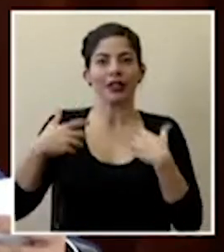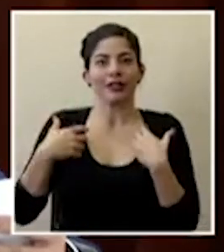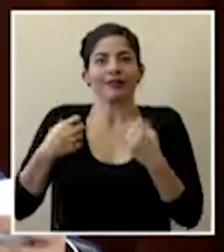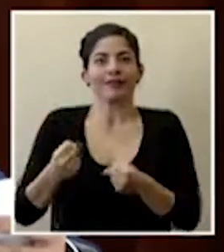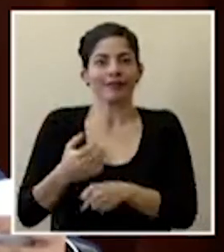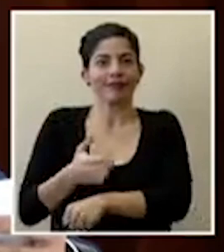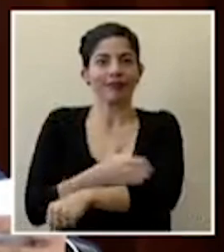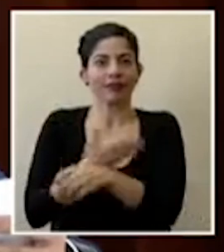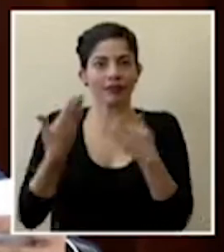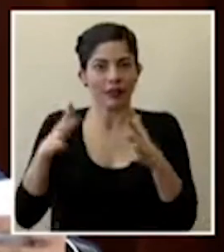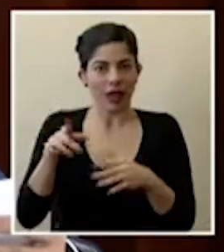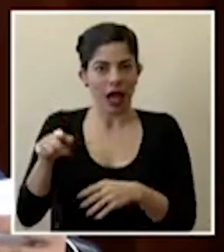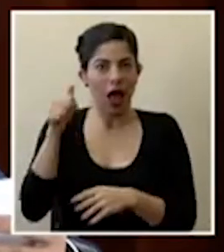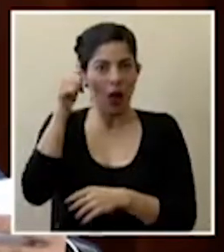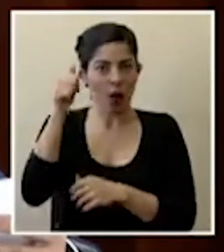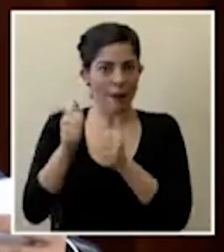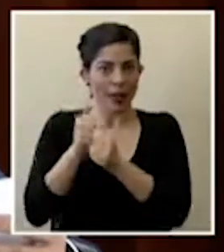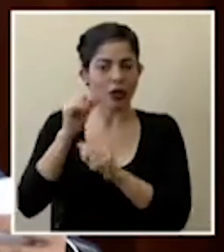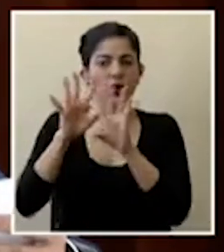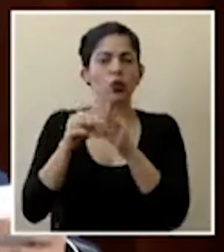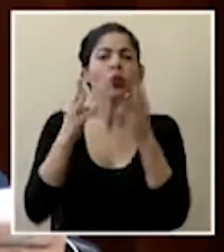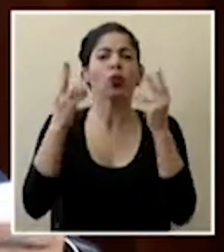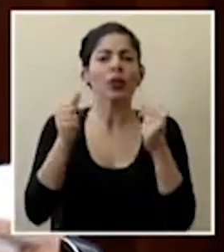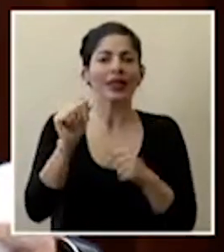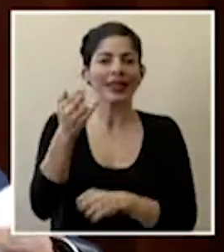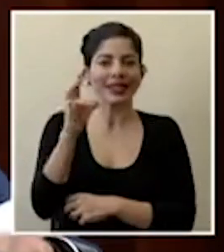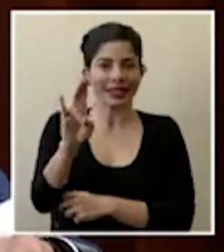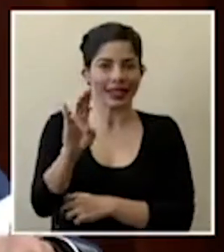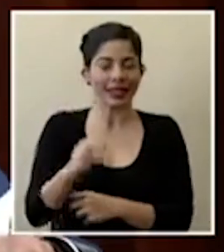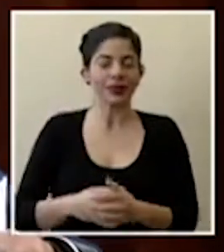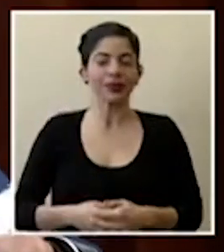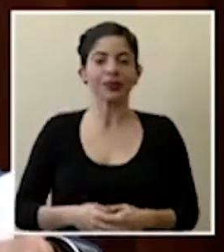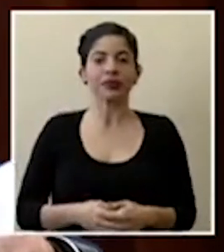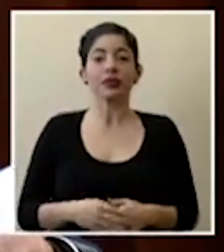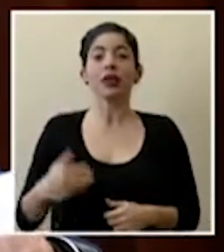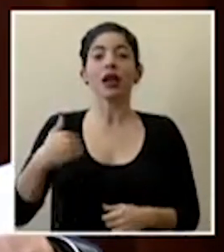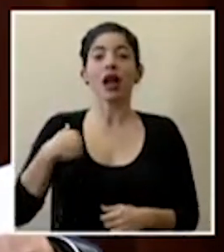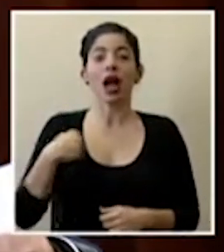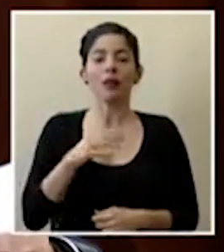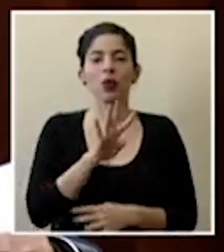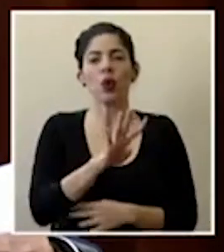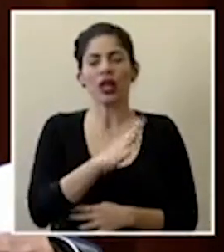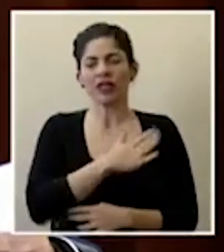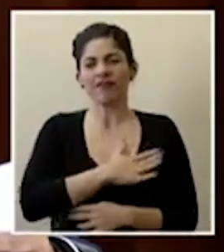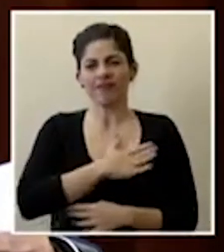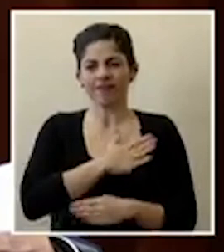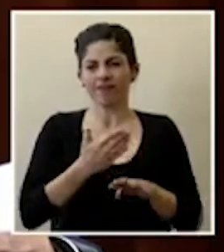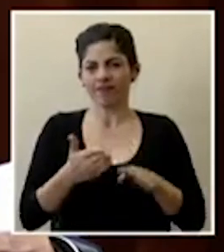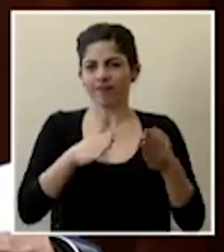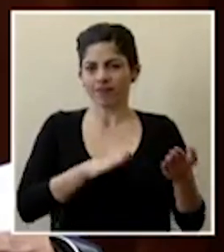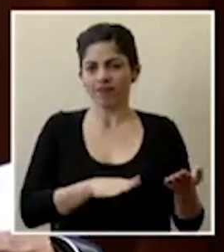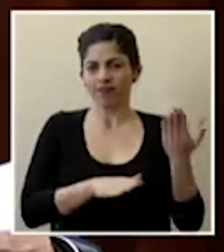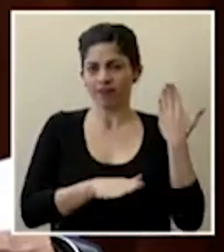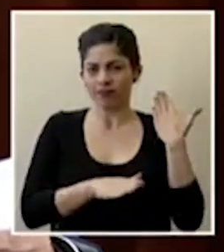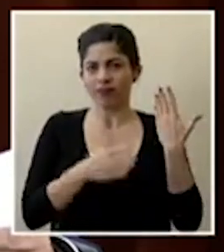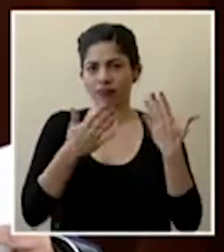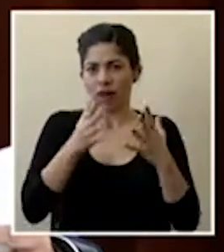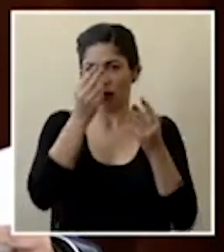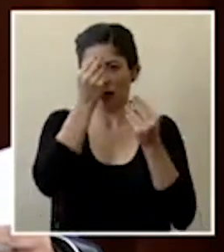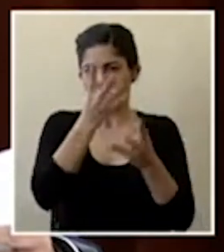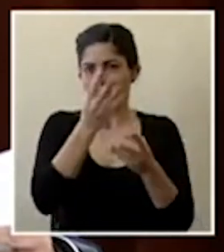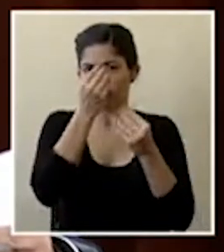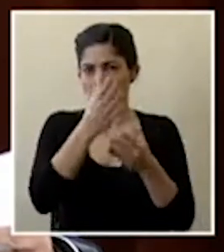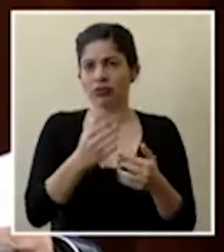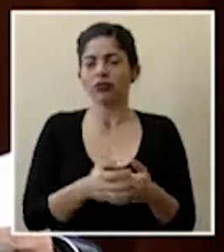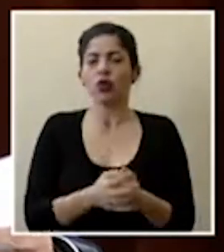para un total de 17 personas se contabilizan cuatro lamentables fallecimientos que como lo hemos informado